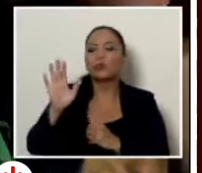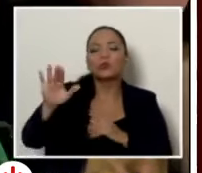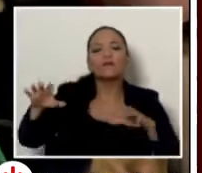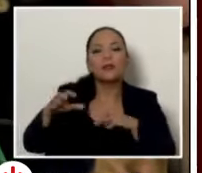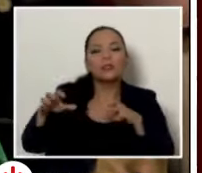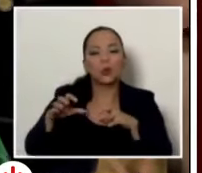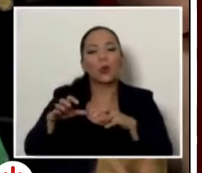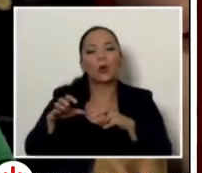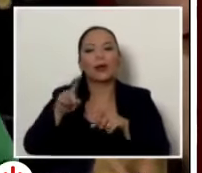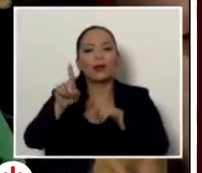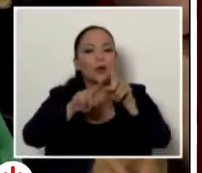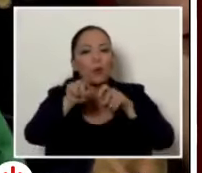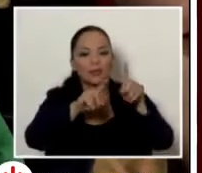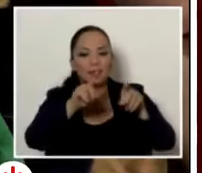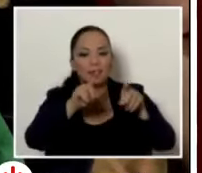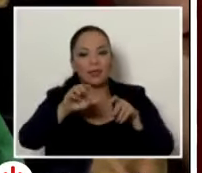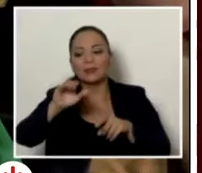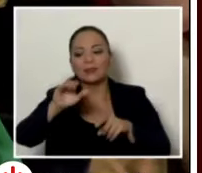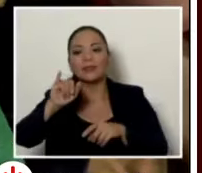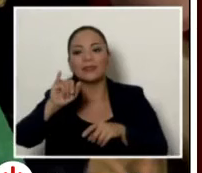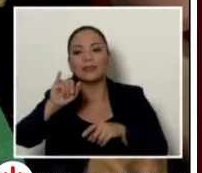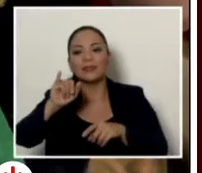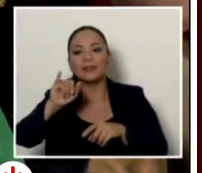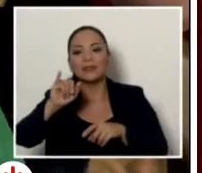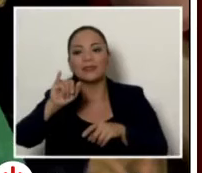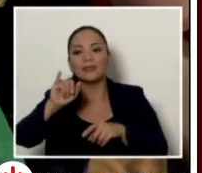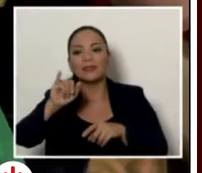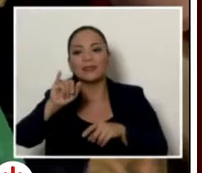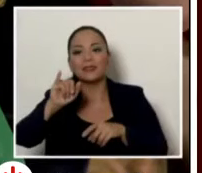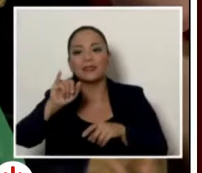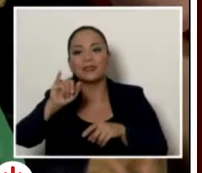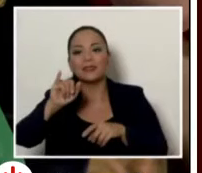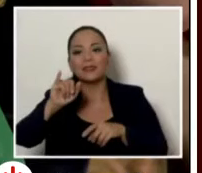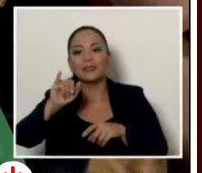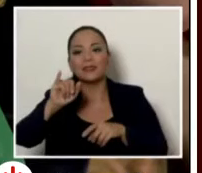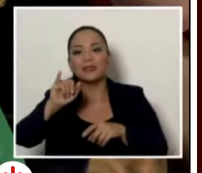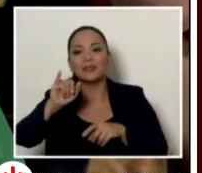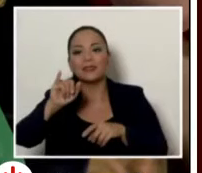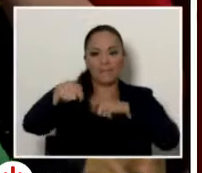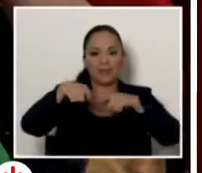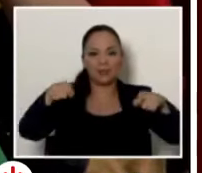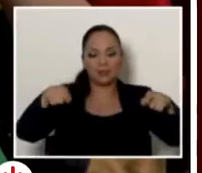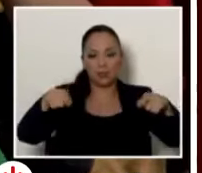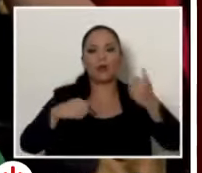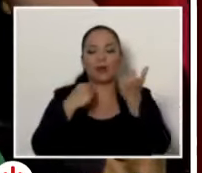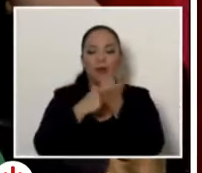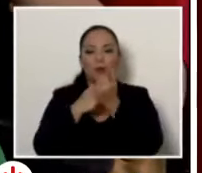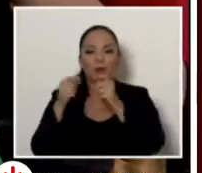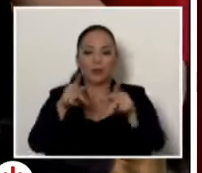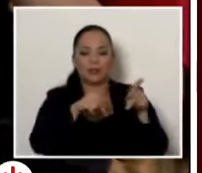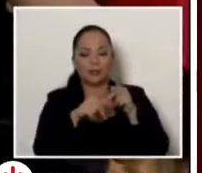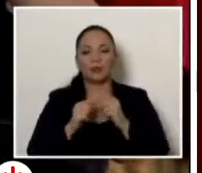encuesta de el CIEP donde le rebaja un 5% de la última medición acá en lo que es el apoyo de la